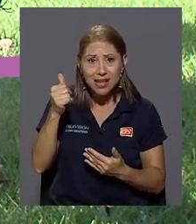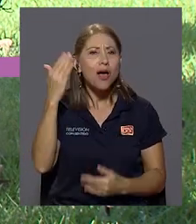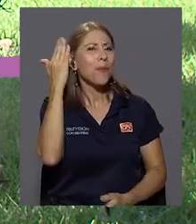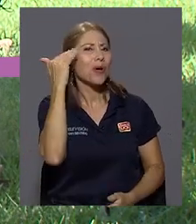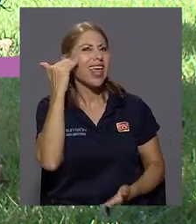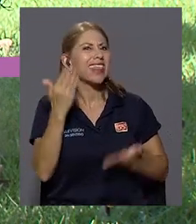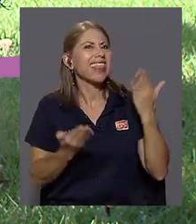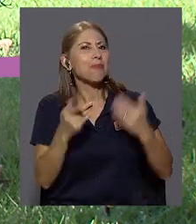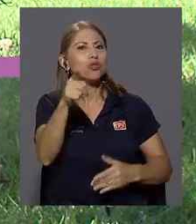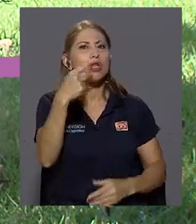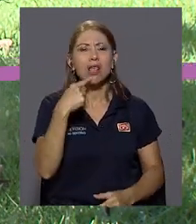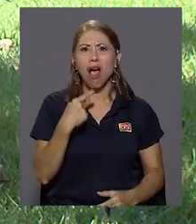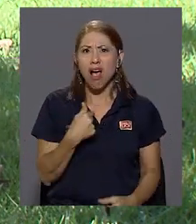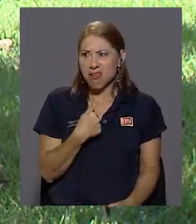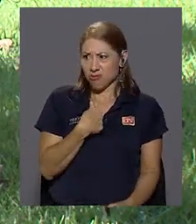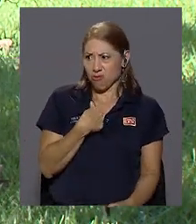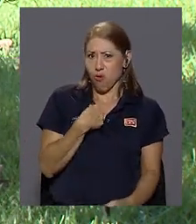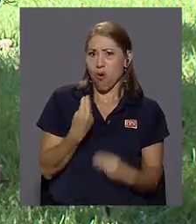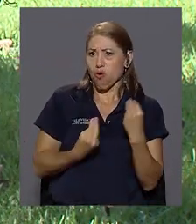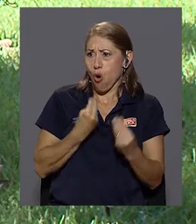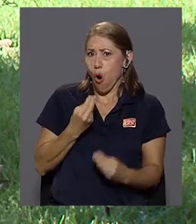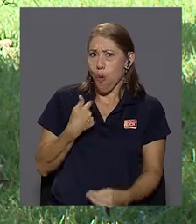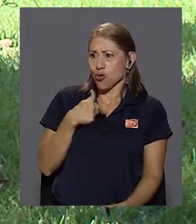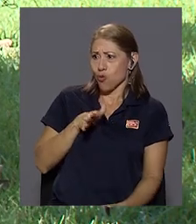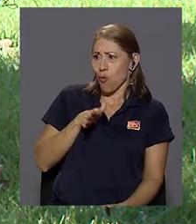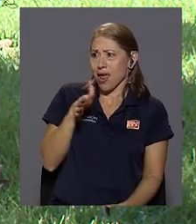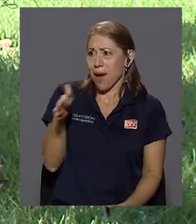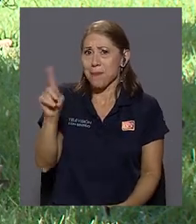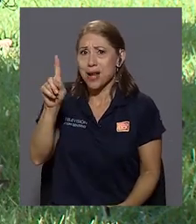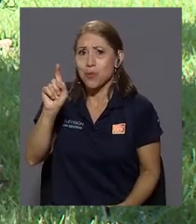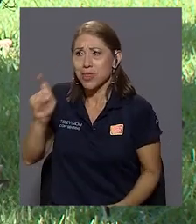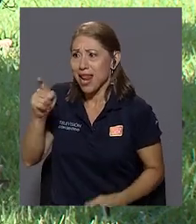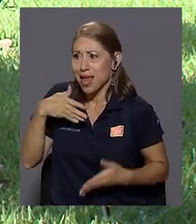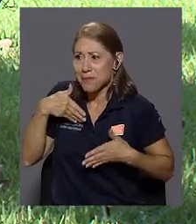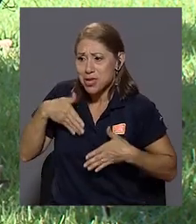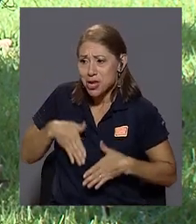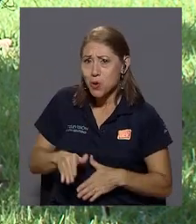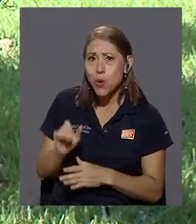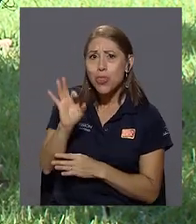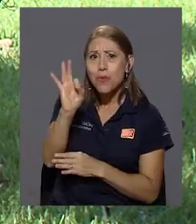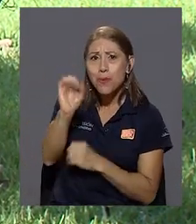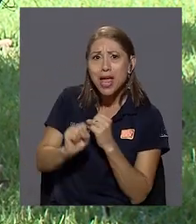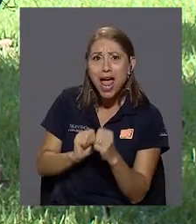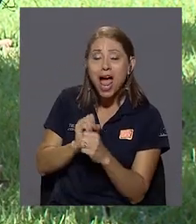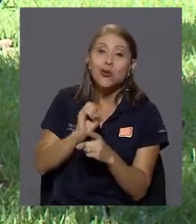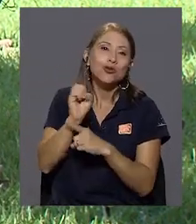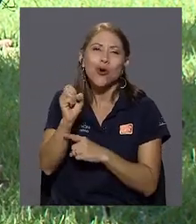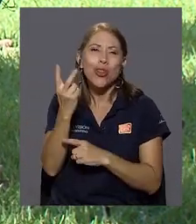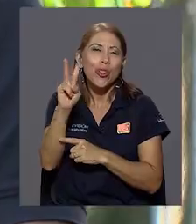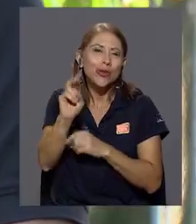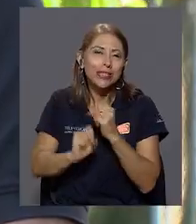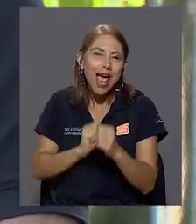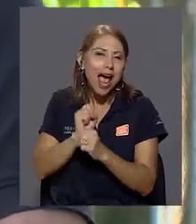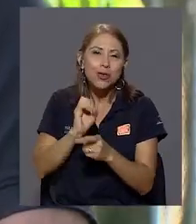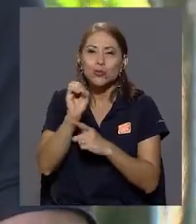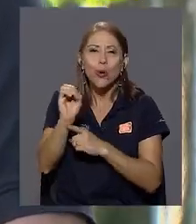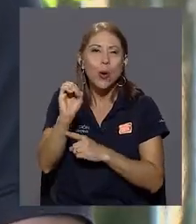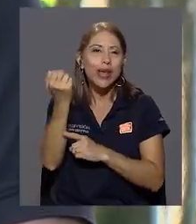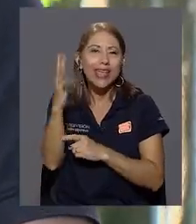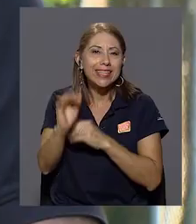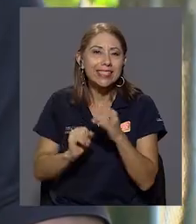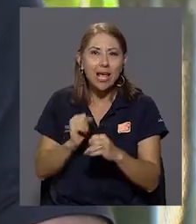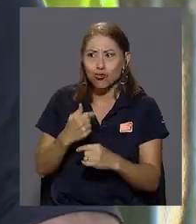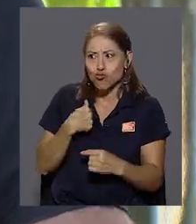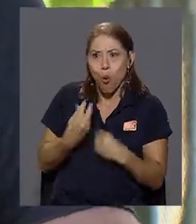escandalizarse, pero ¿cómo yo le voy a preguntar eso a un chico de 9 años, a uno de 12, a uno de 15, y sí,